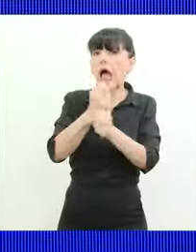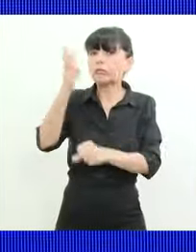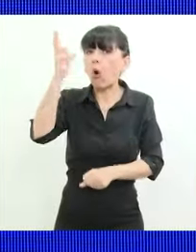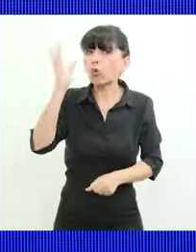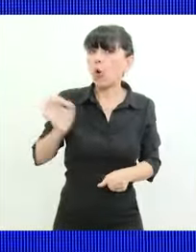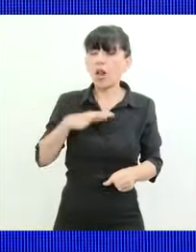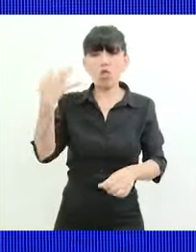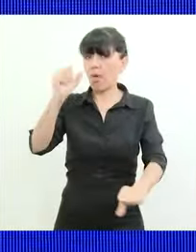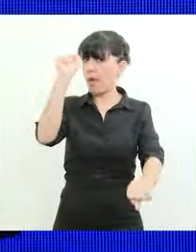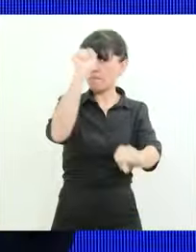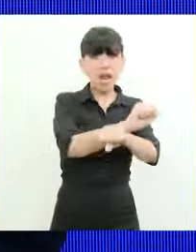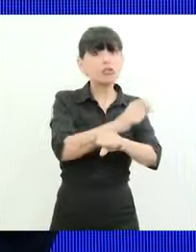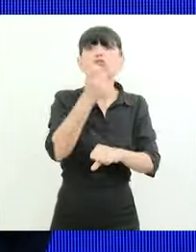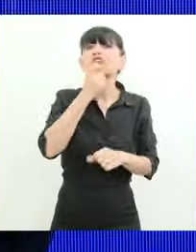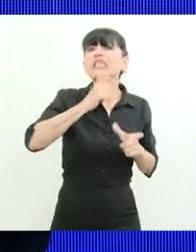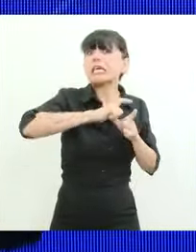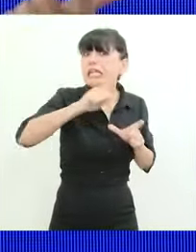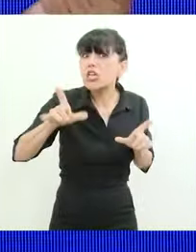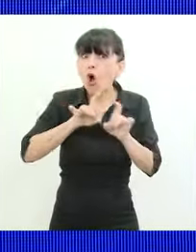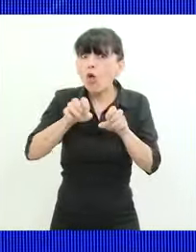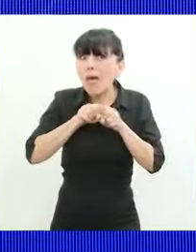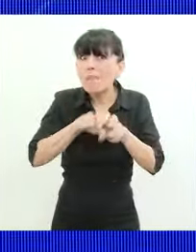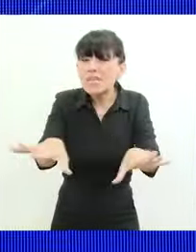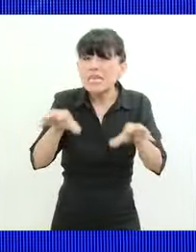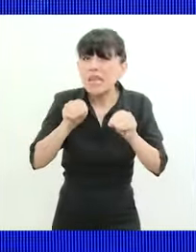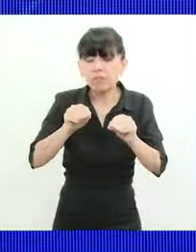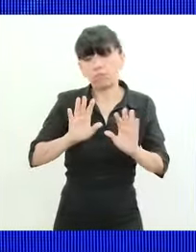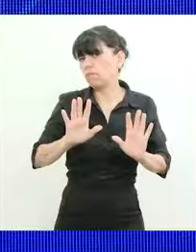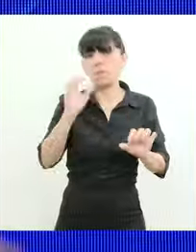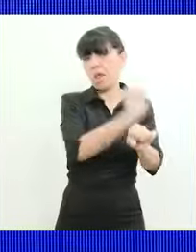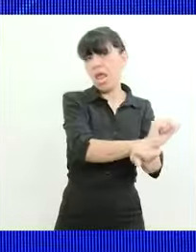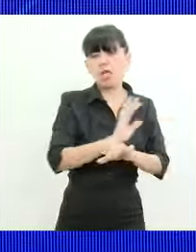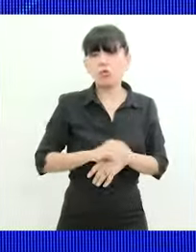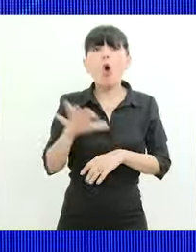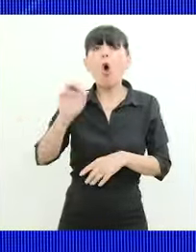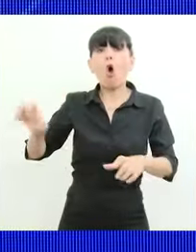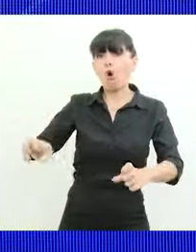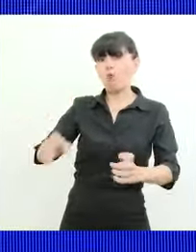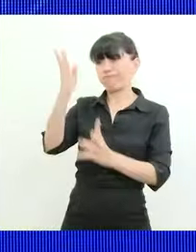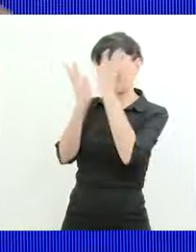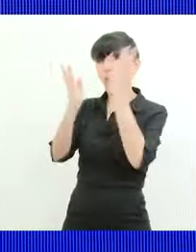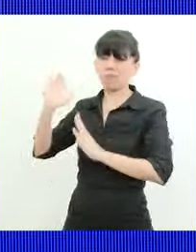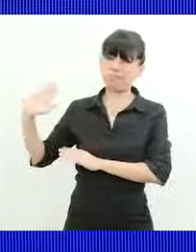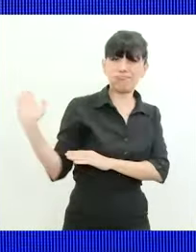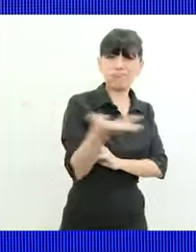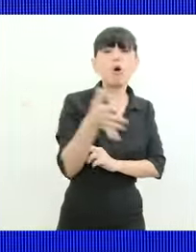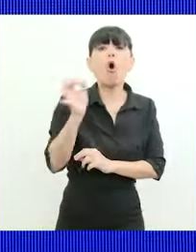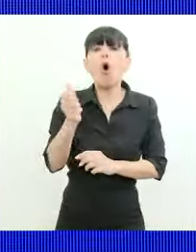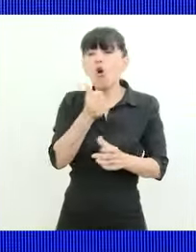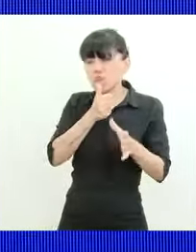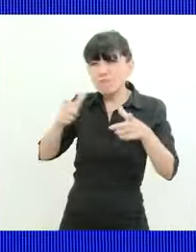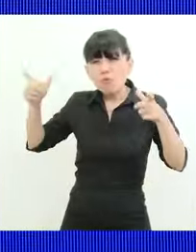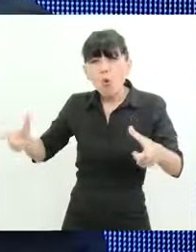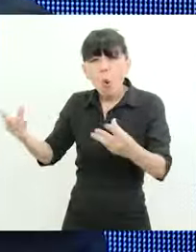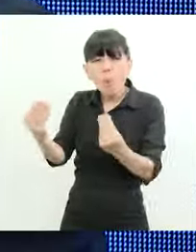no sea excarcelable contaminación de ríos el tema de tala de bosques y el tema de destrucción de humedales ¿por qué?